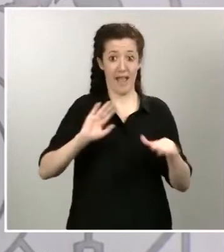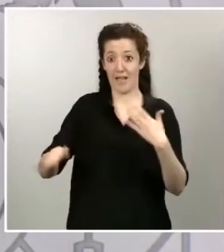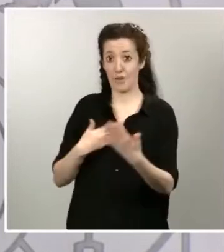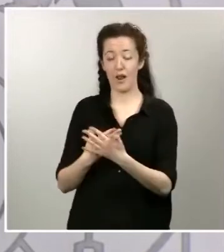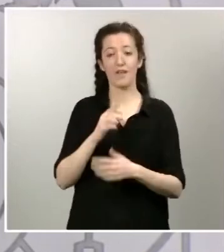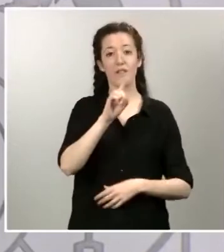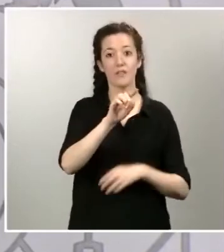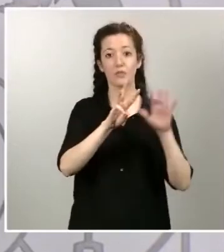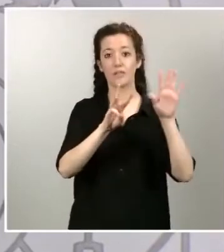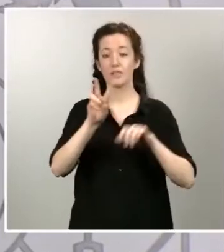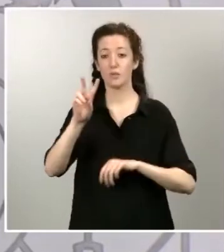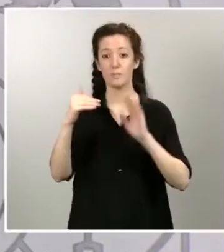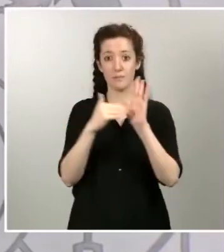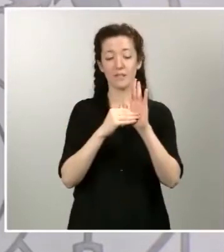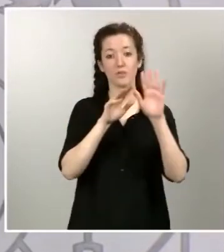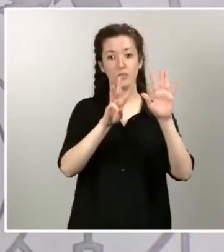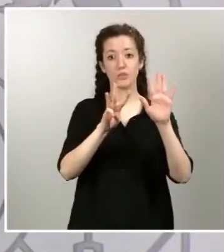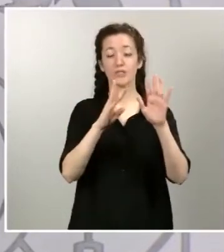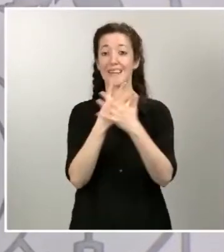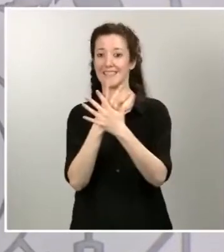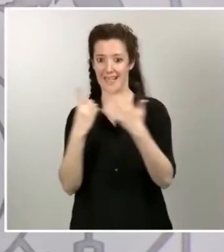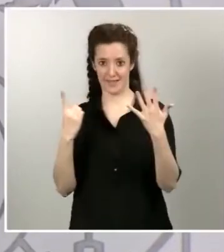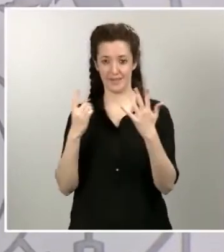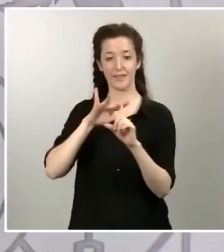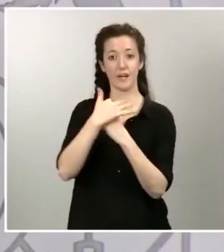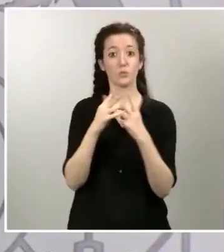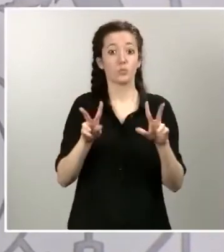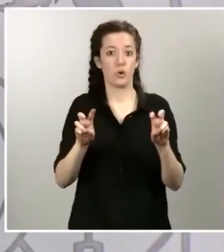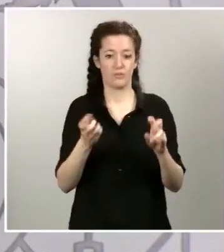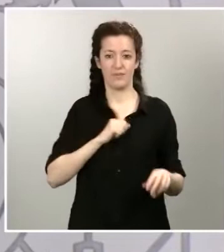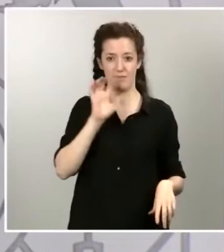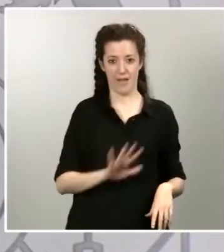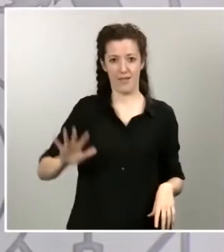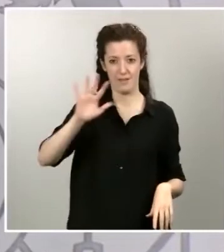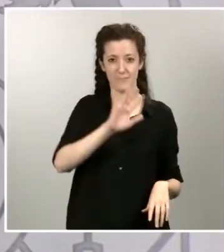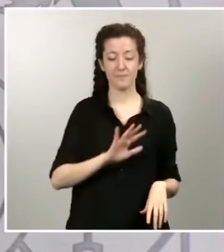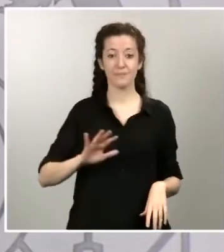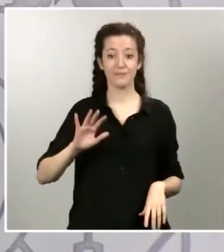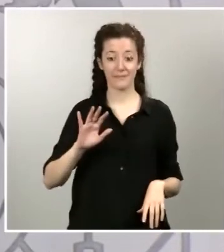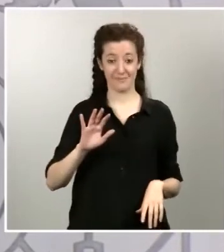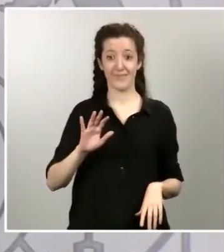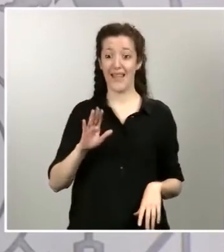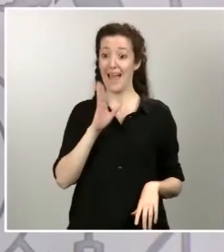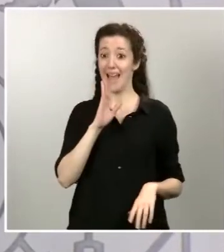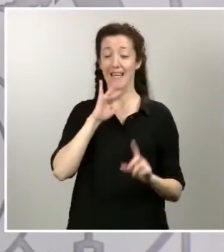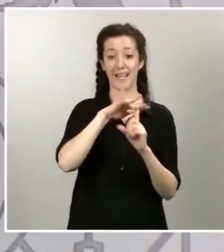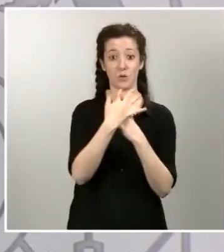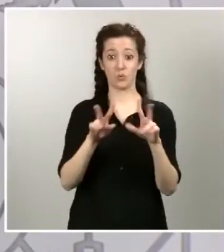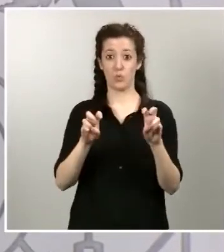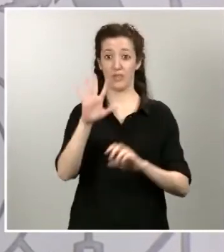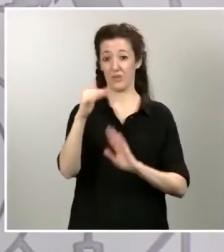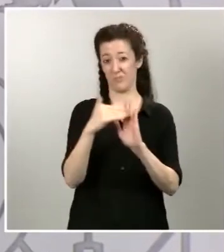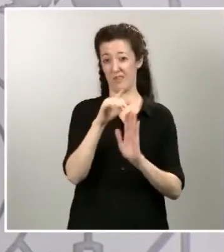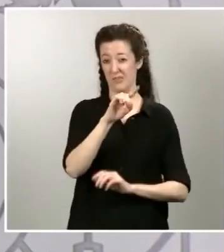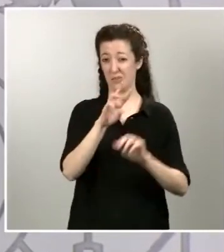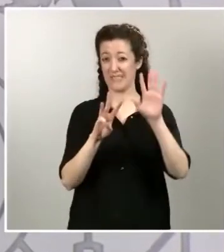.816 nuevos casos en toda España, pero sabemos que de estos nuevos casos, 5.183, como comentábamos